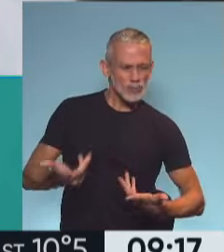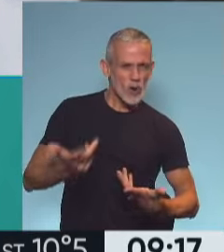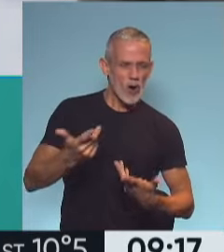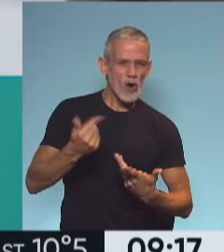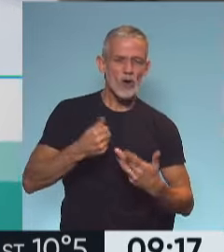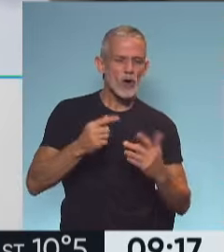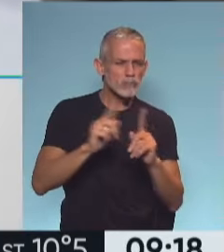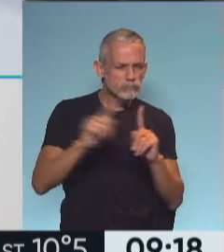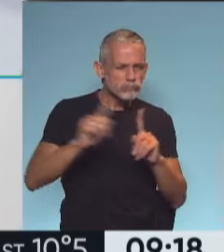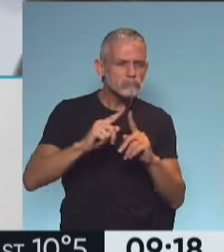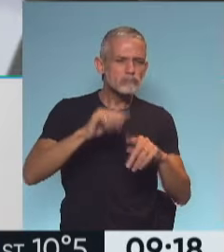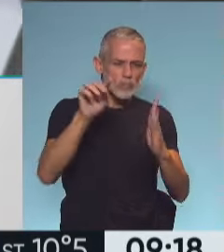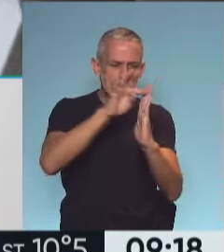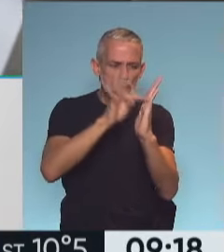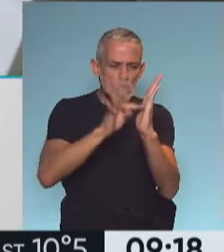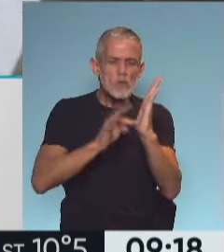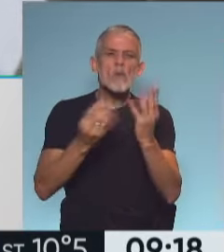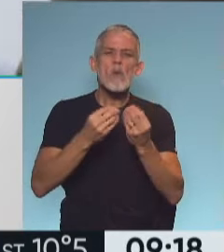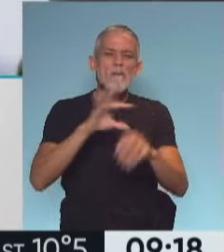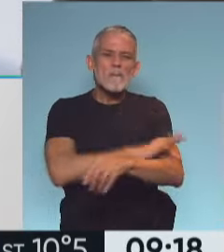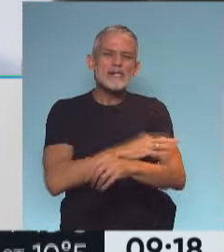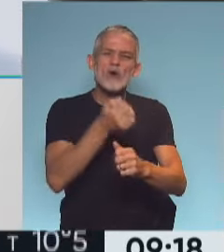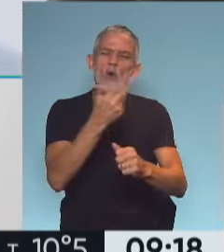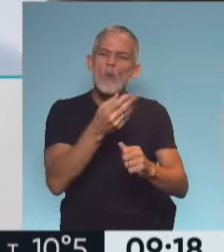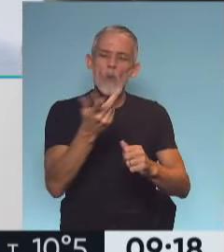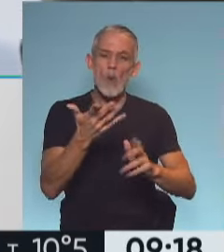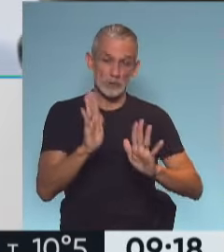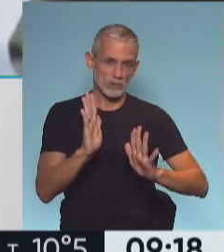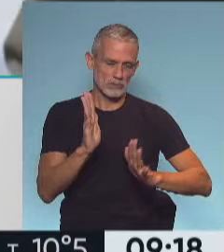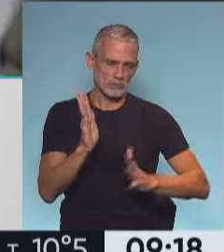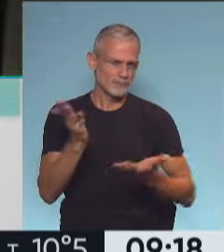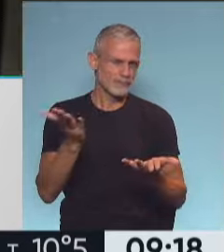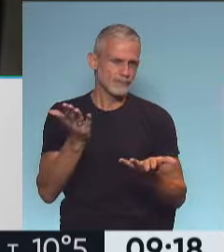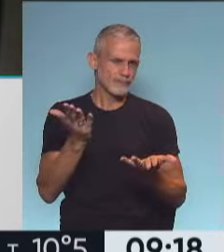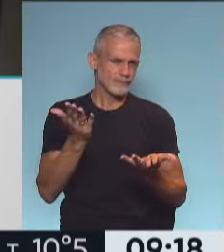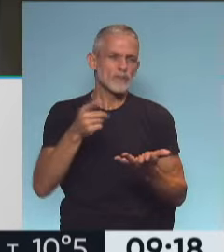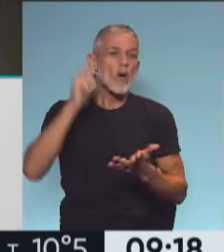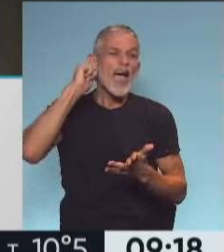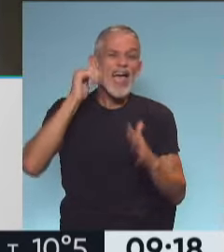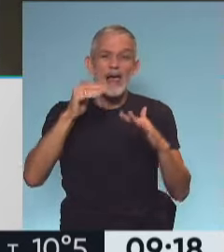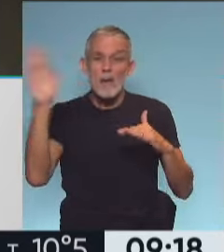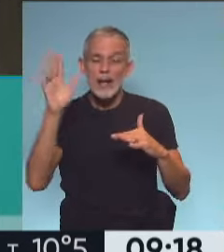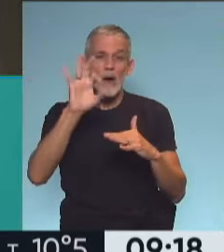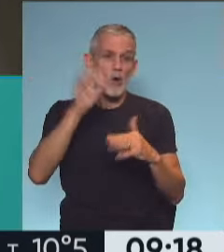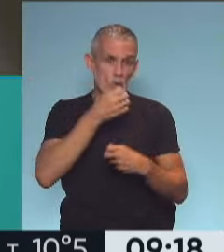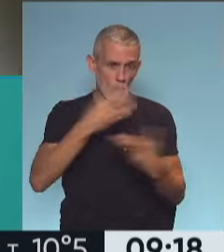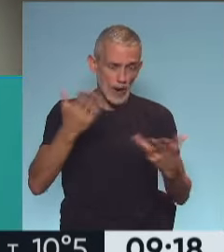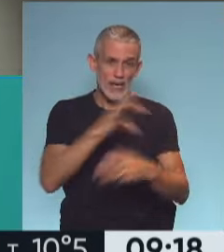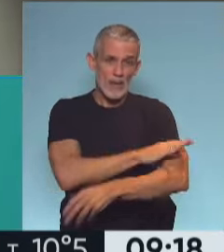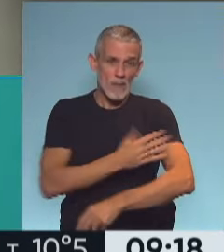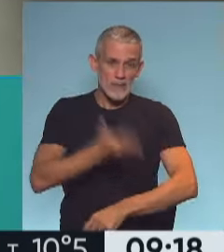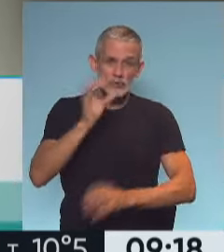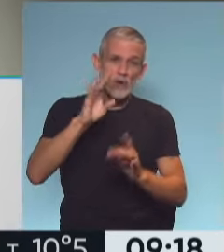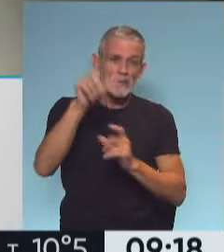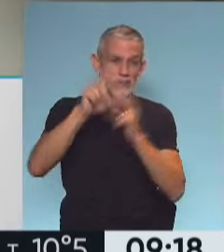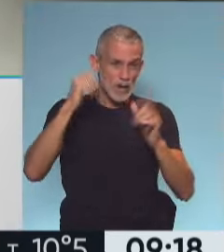adecuado seguimiento por parte de los profesionales que lo Pero a partir de, Marcelo, a partir de alguna edad en particular, porque la hipertensión no es solo